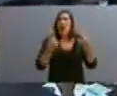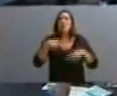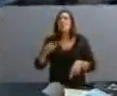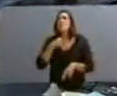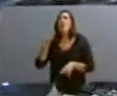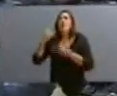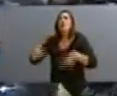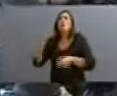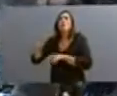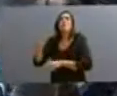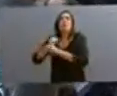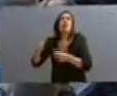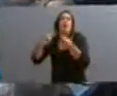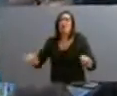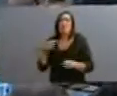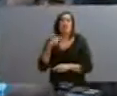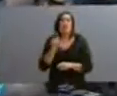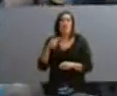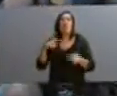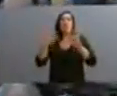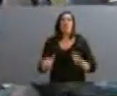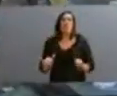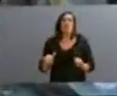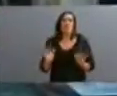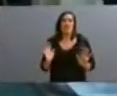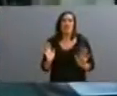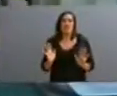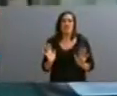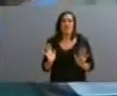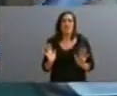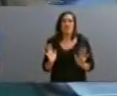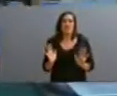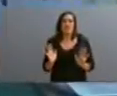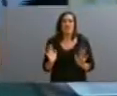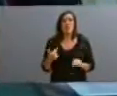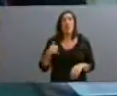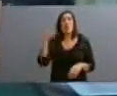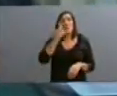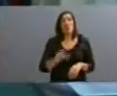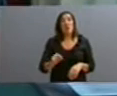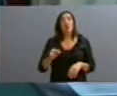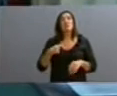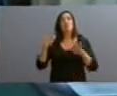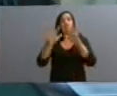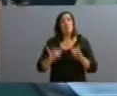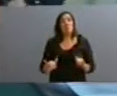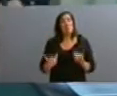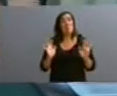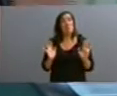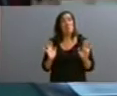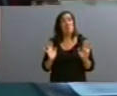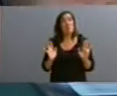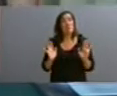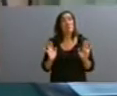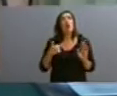porque ser pacífico, ser pacífico, ser pacífico en materia nuclear sin tener